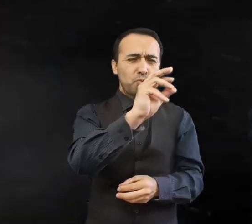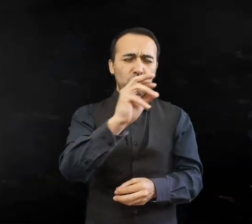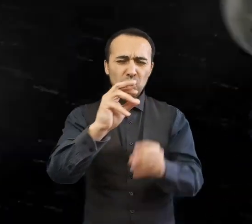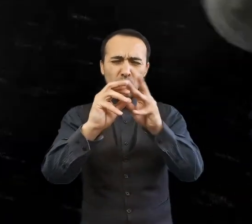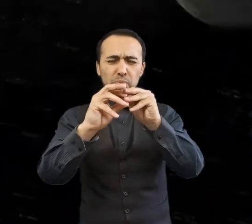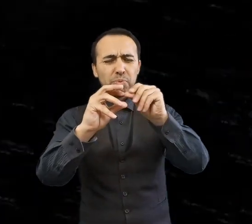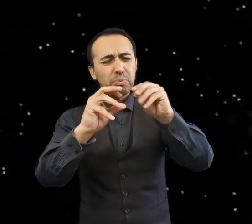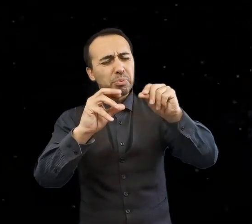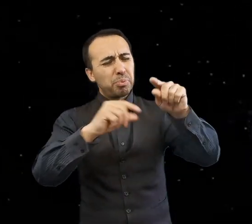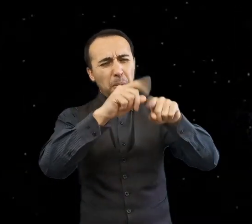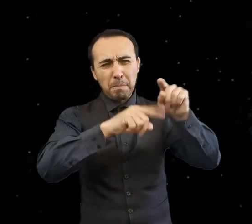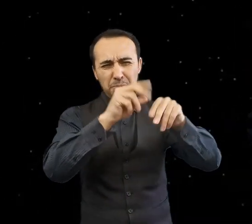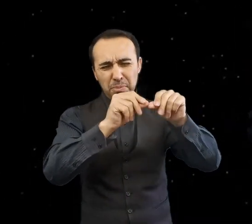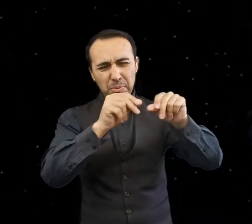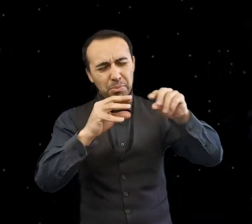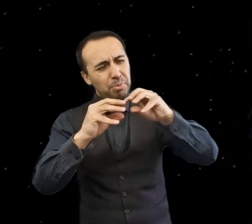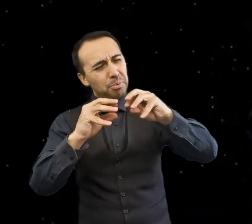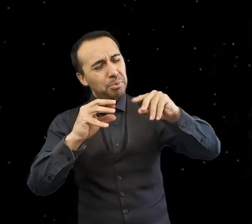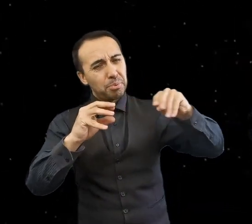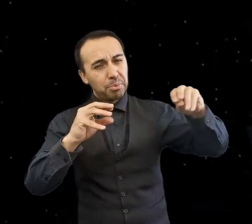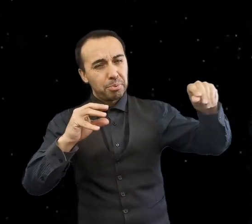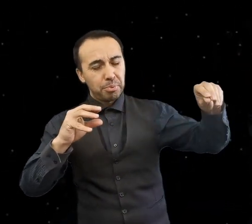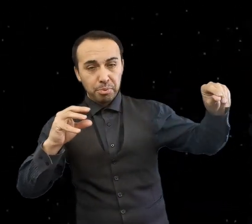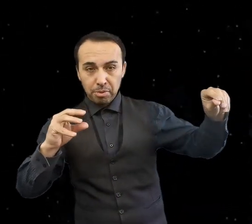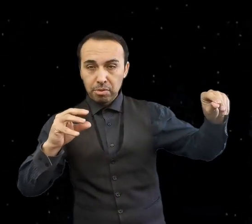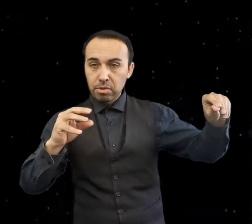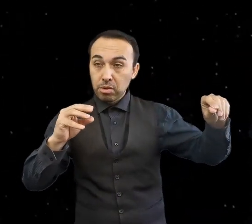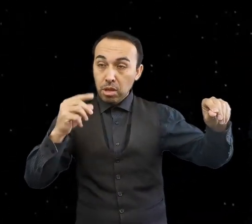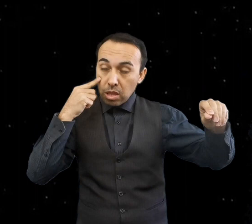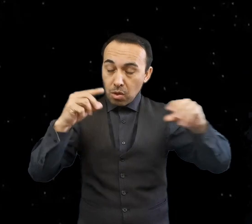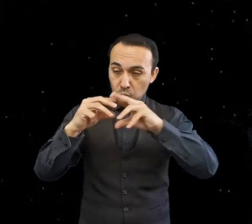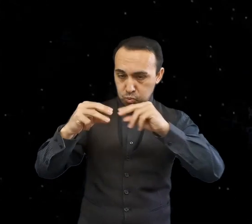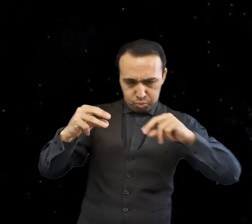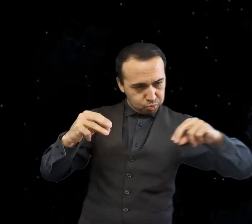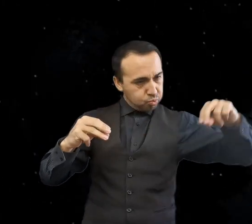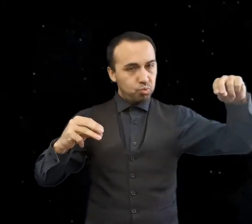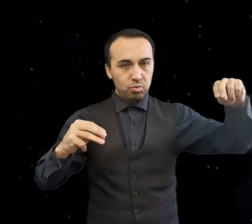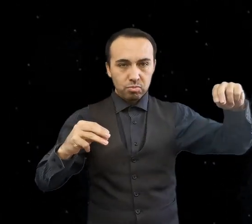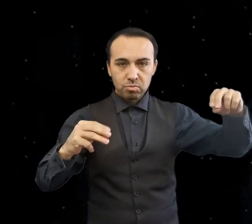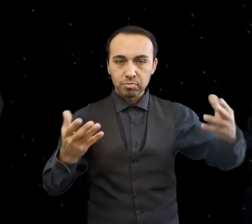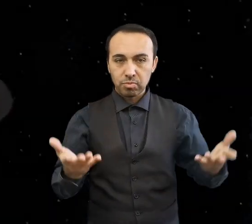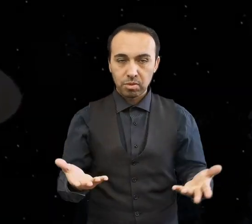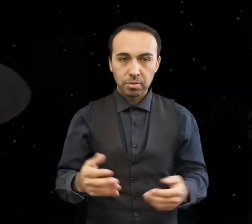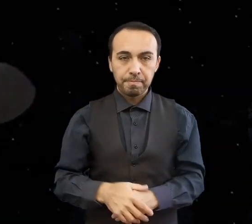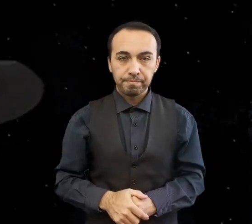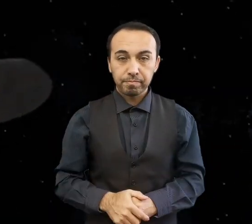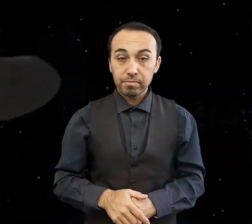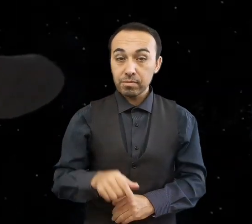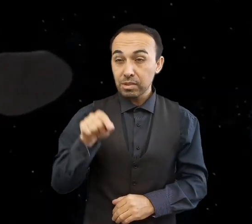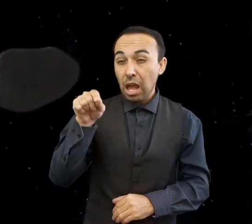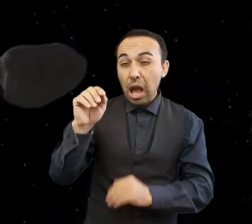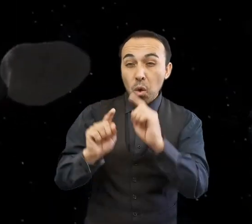Estos interesantes objetos están en la zona más externa del cinturón de asteroides. En esa región habrían quedado ciertos objetos